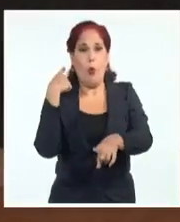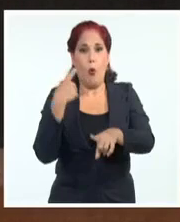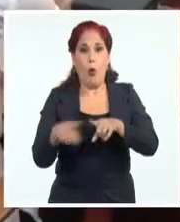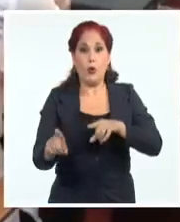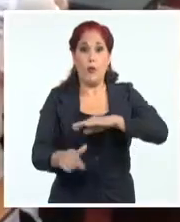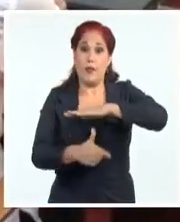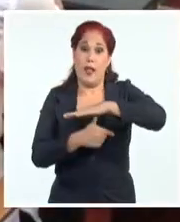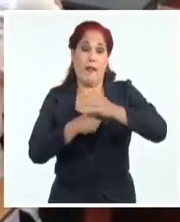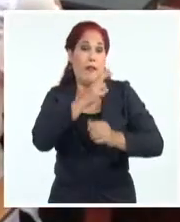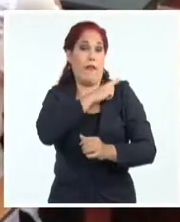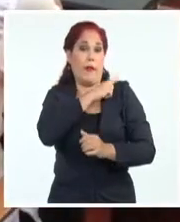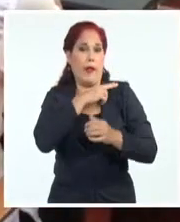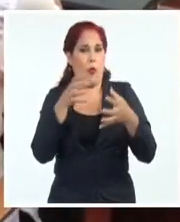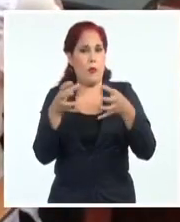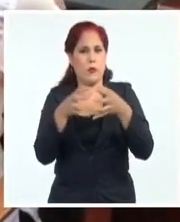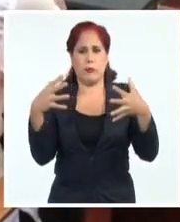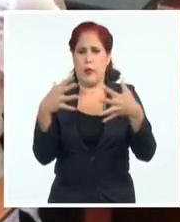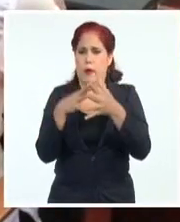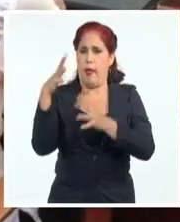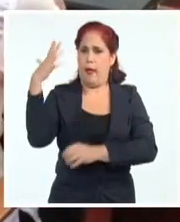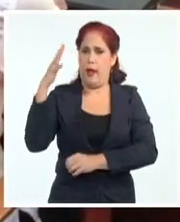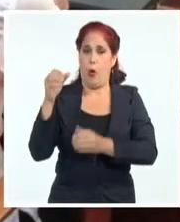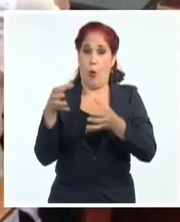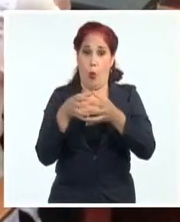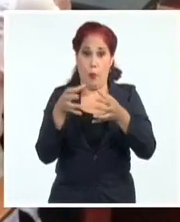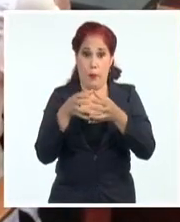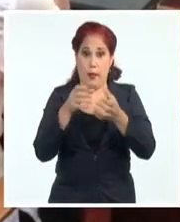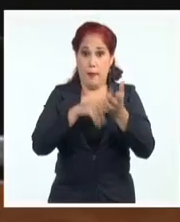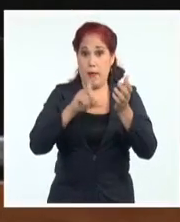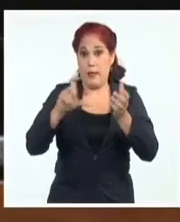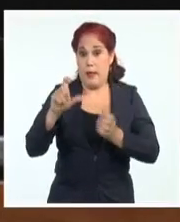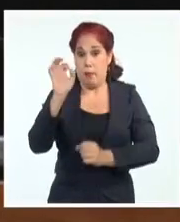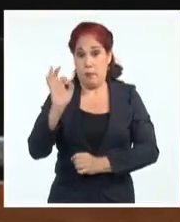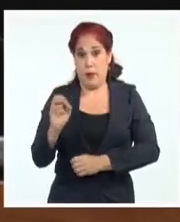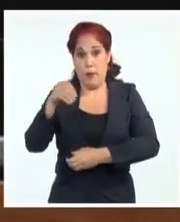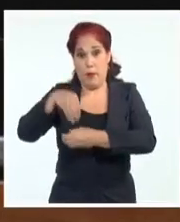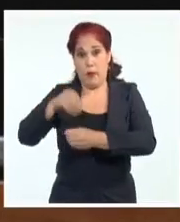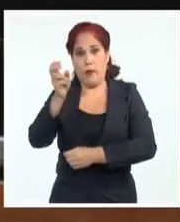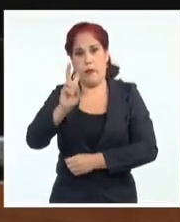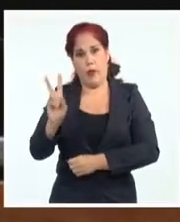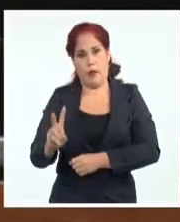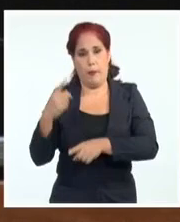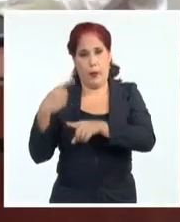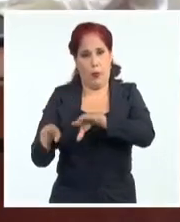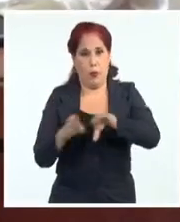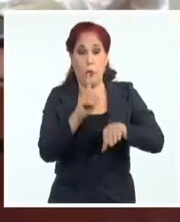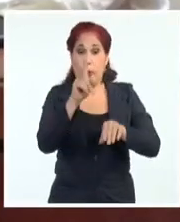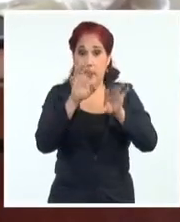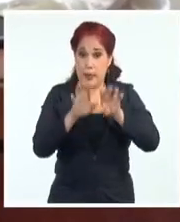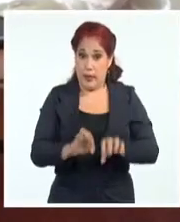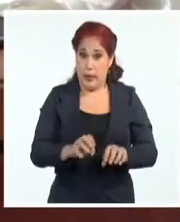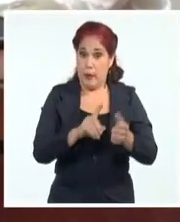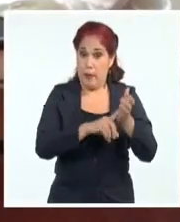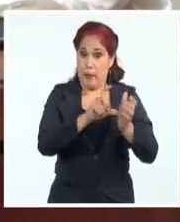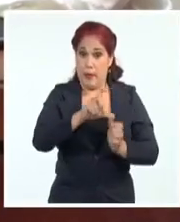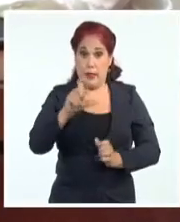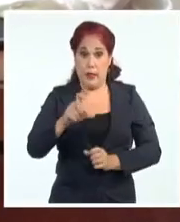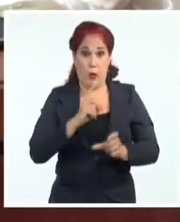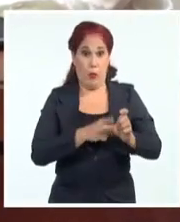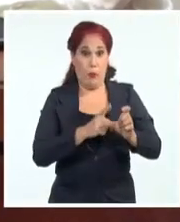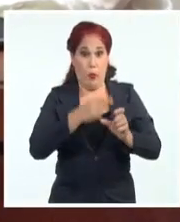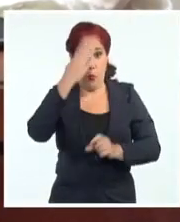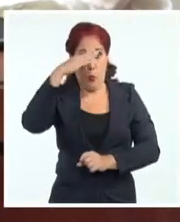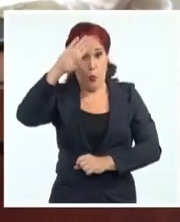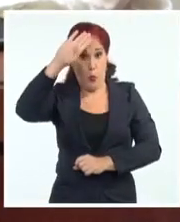vicejefe primero de la Comisión de Relaciones Exteriores del Comité Central del Partido Comunista de Vietnam. El primer secretario del Partido Comunista de